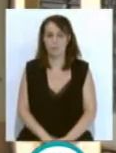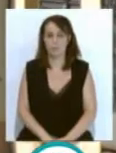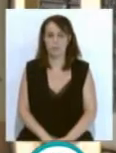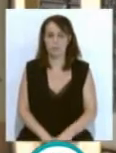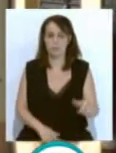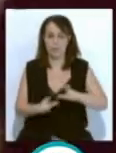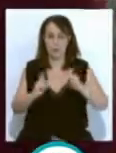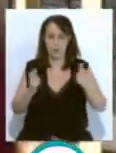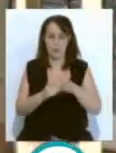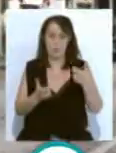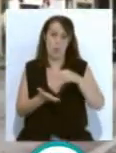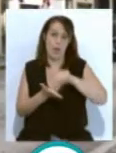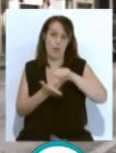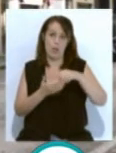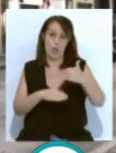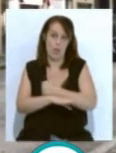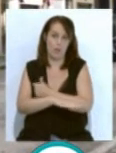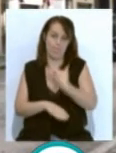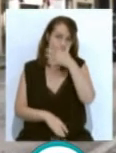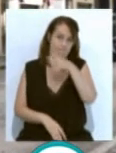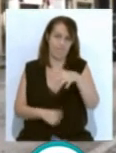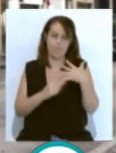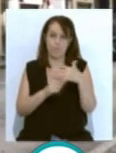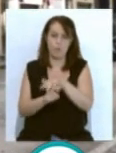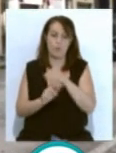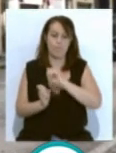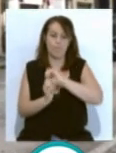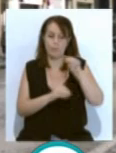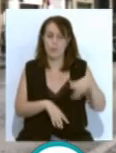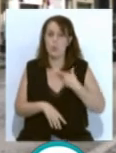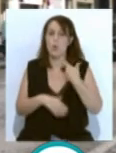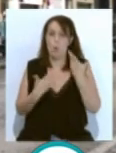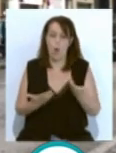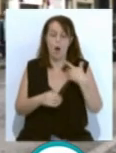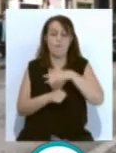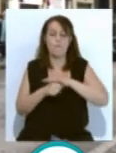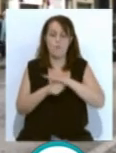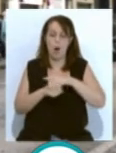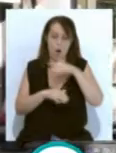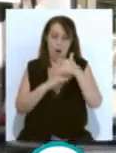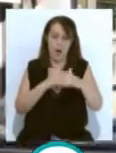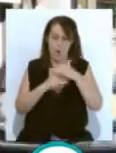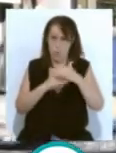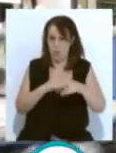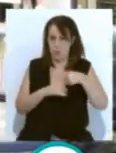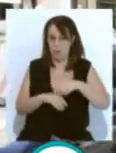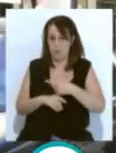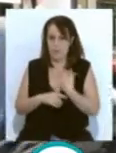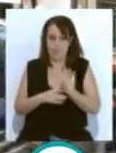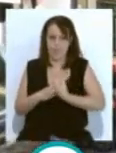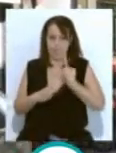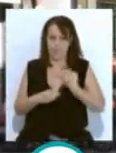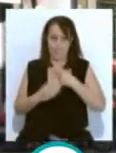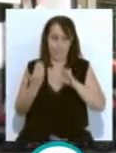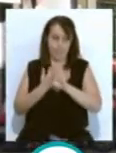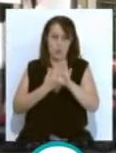El Grupo Municipal de Ciudadanos ha denunciado la situación de abandono en la que se encuentra el barrio de la Laguna y el desamparo que sufren sus vecinos